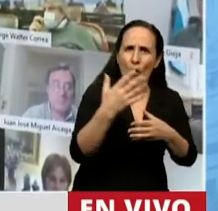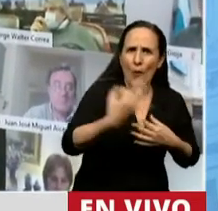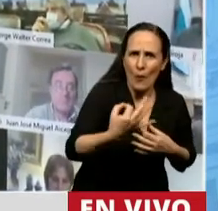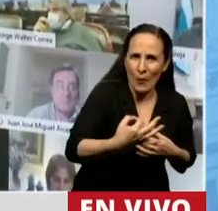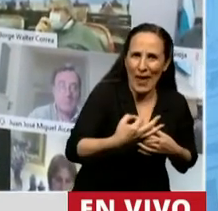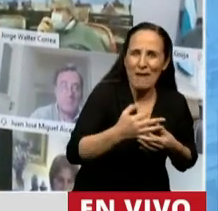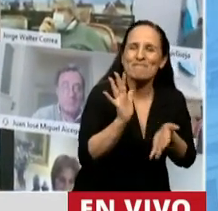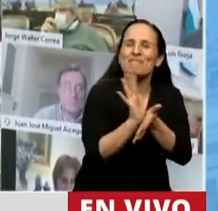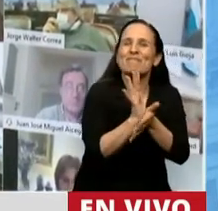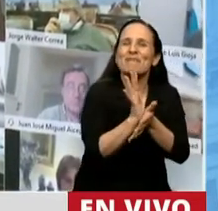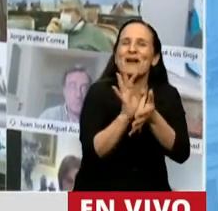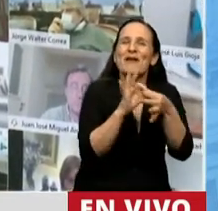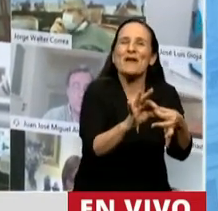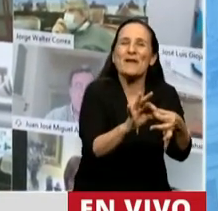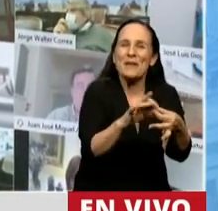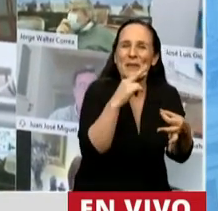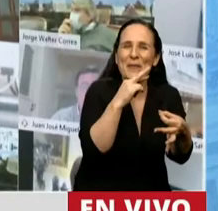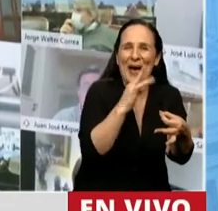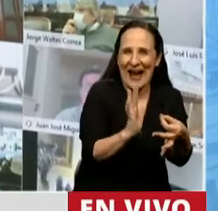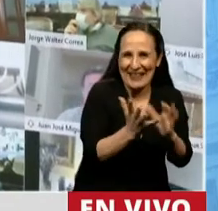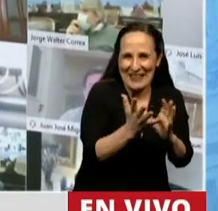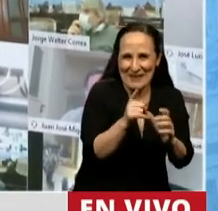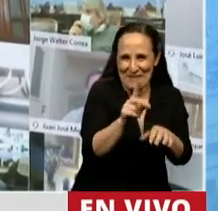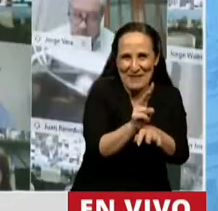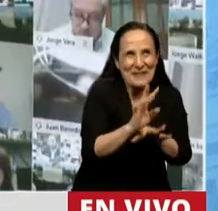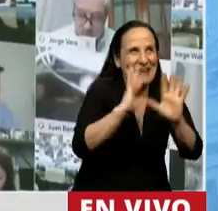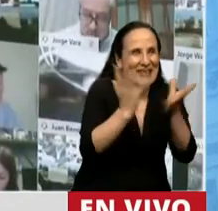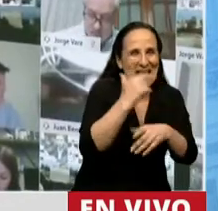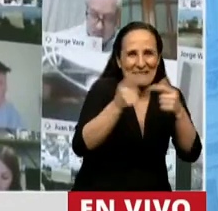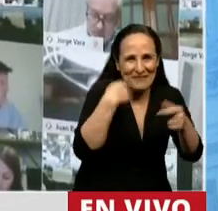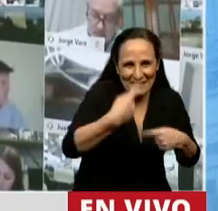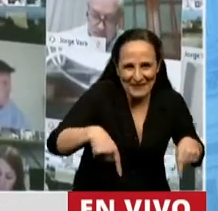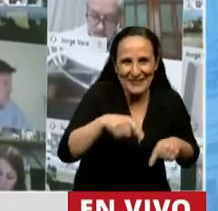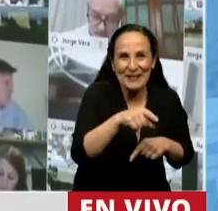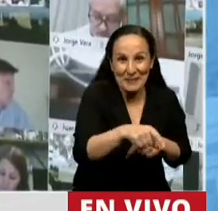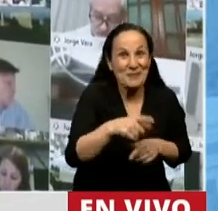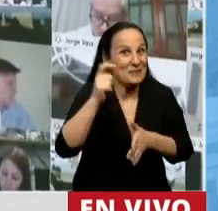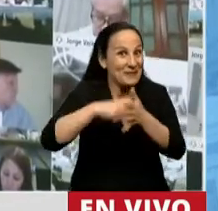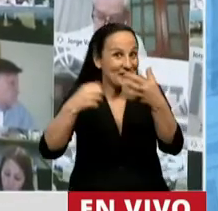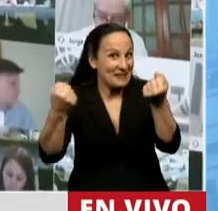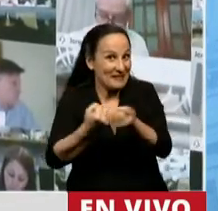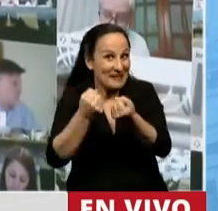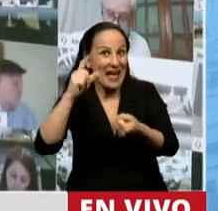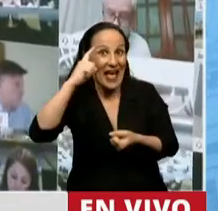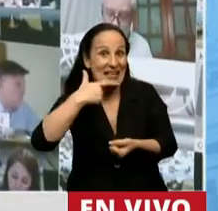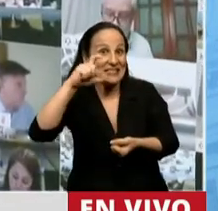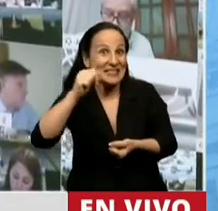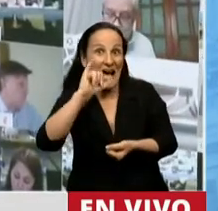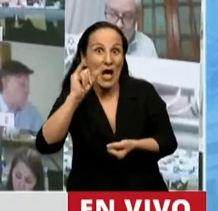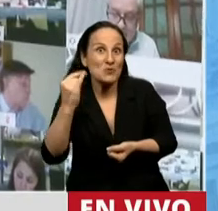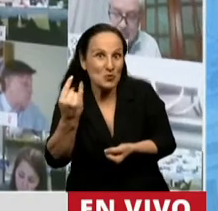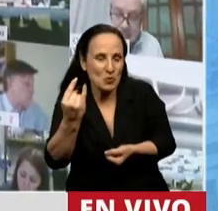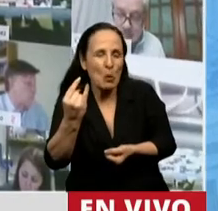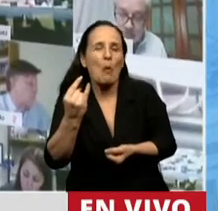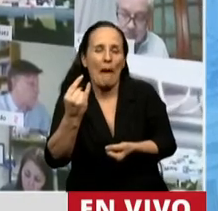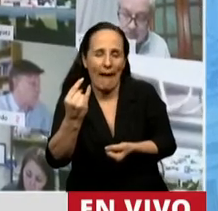verde. Este tipo de instrumentos, el acuerdo de Escazú, son los que nos permitirán tener seguridad